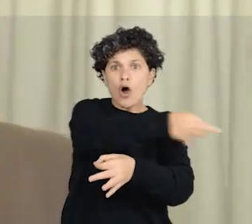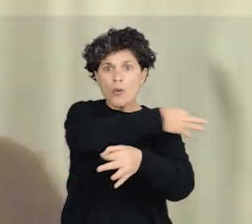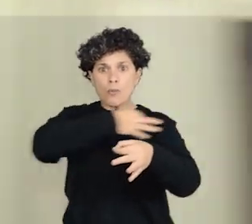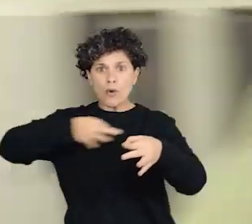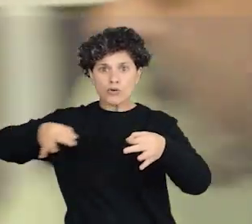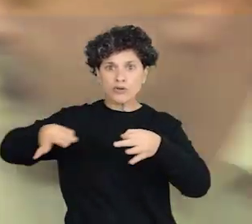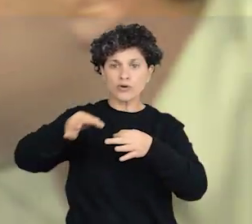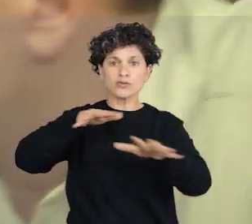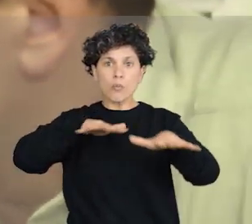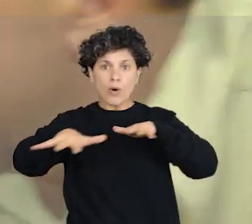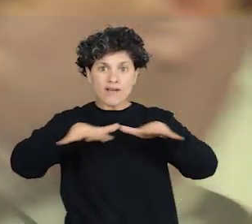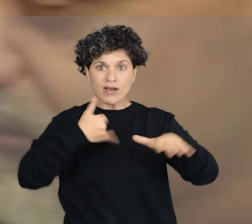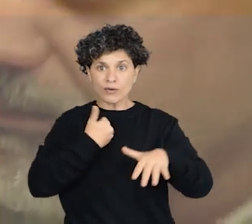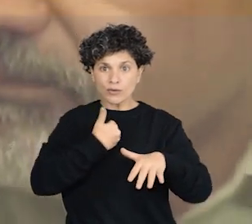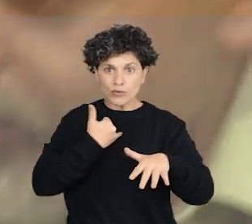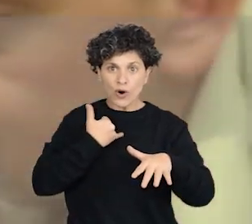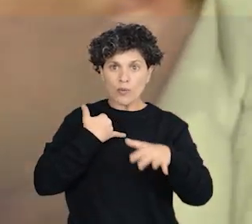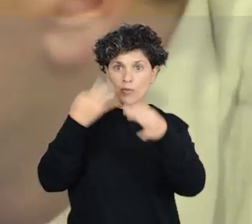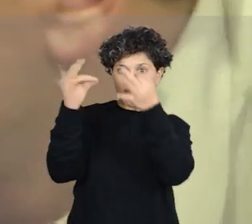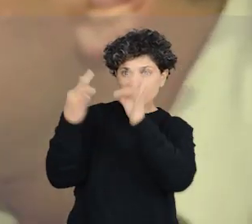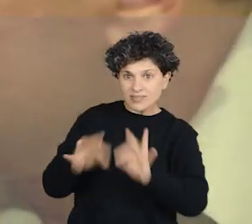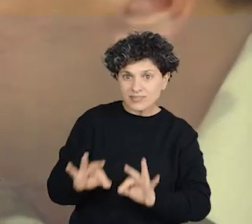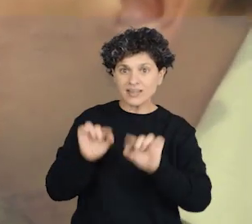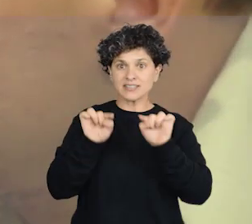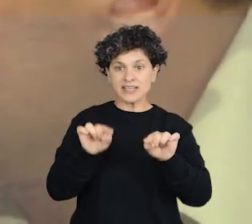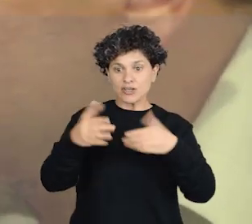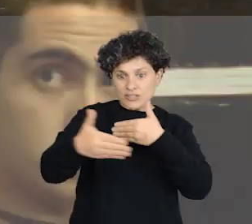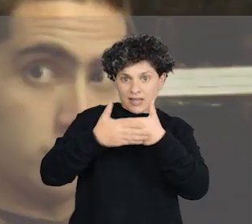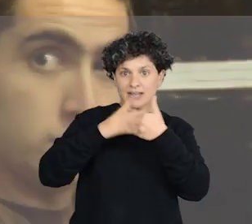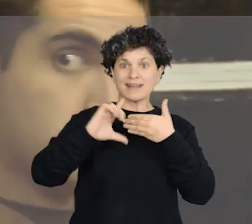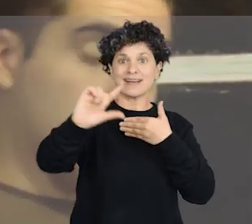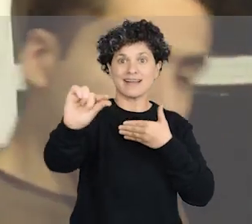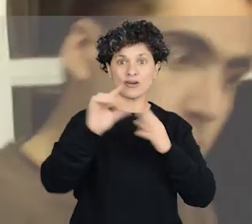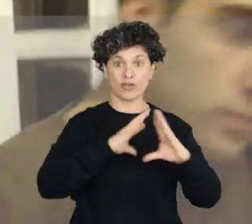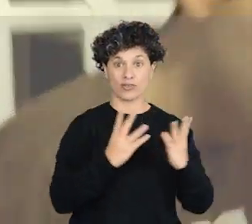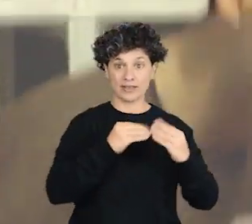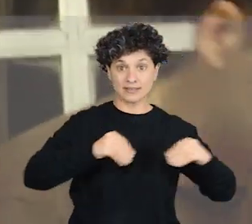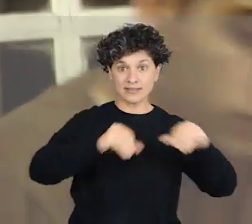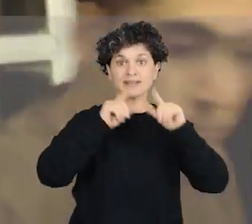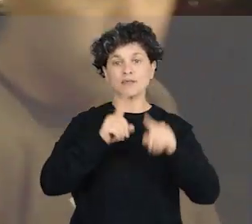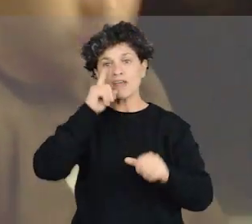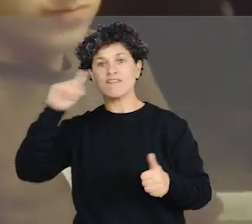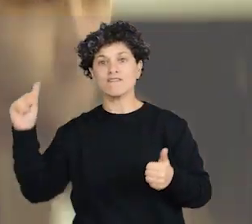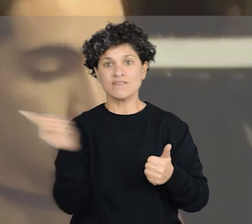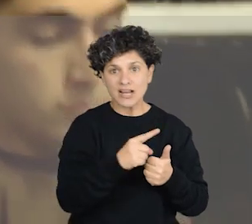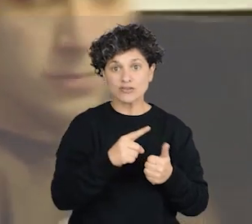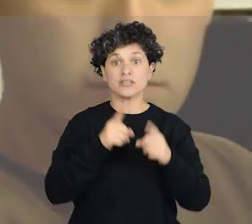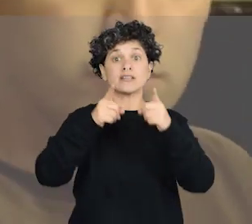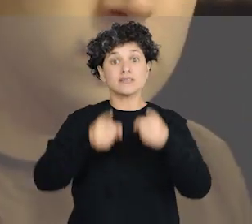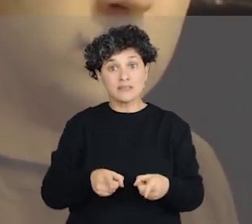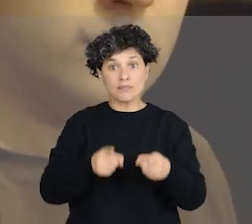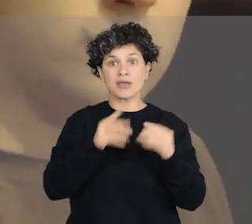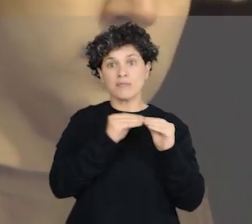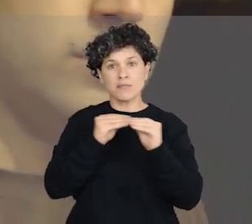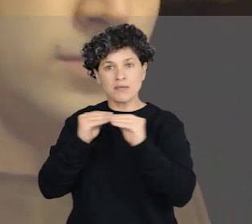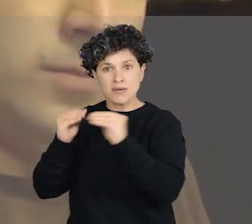poder predecir el movimiento del asteroide en la vecindad de la Tierra. Esos parámetros físicos que vos nombrás, junto con la velocidad y